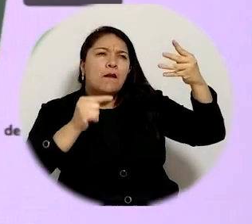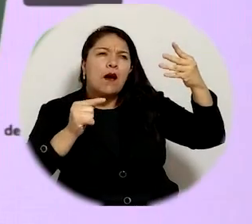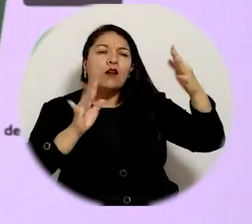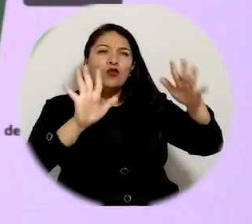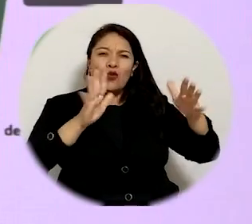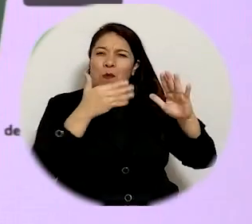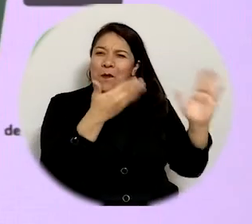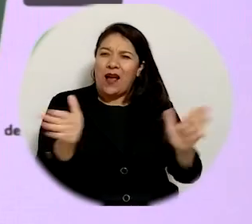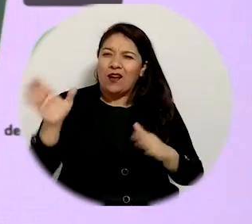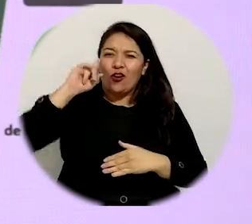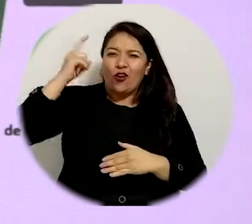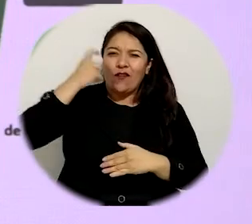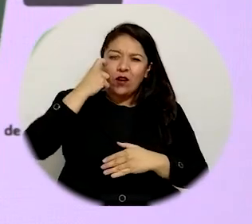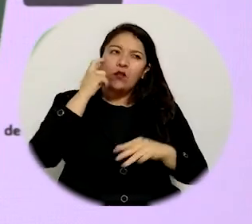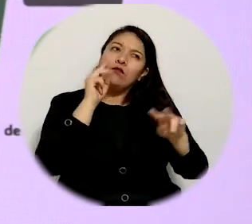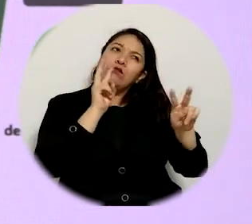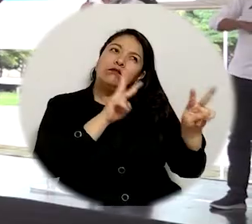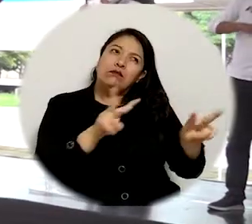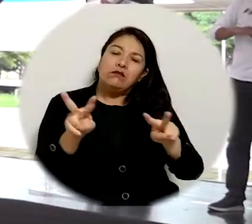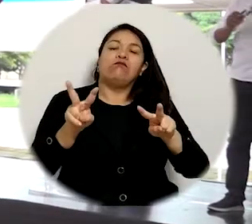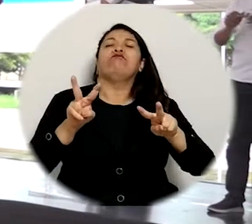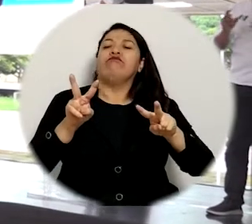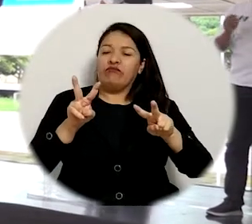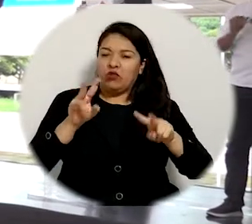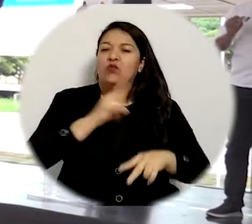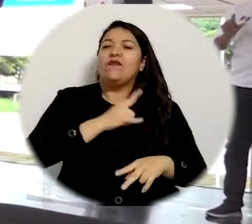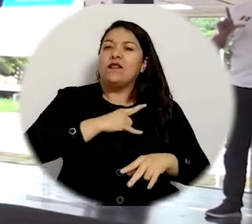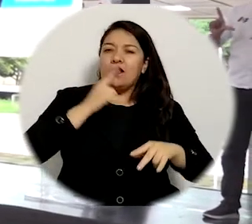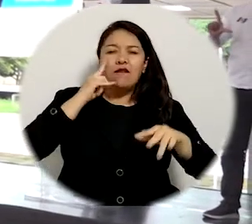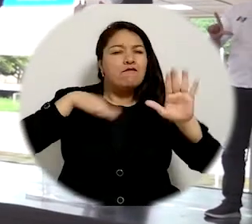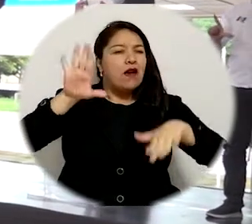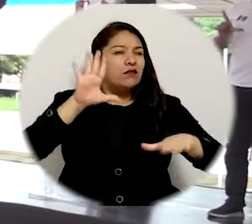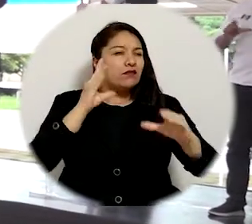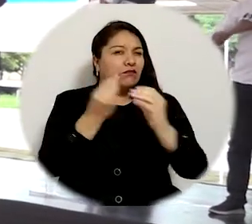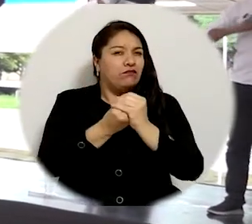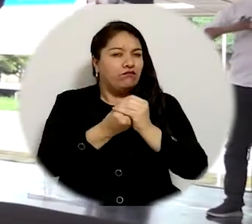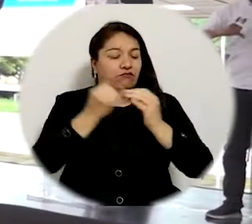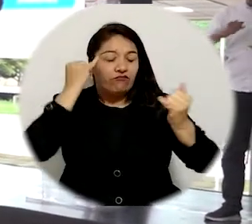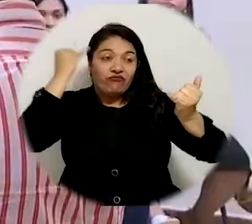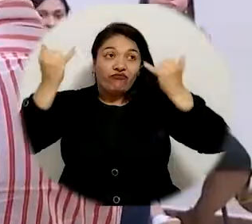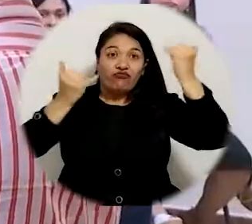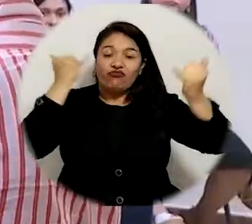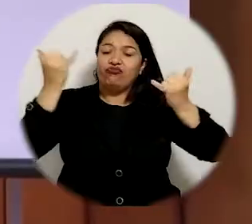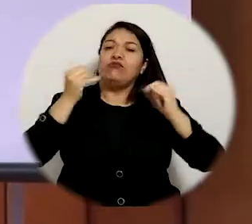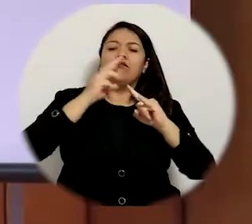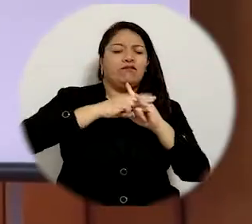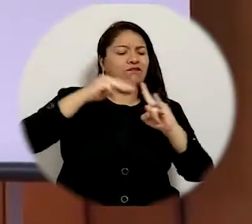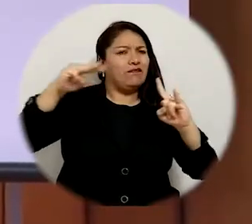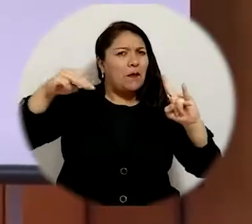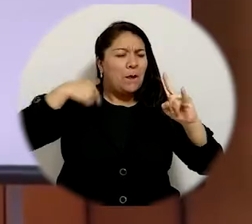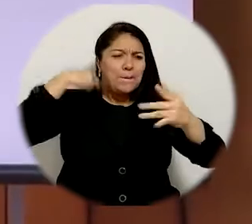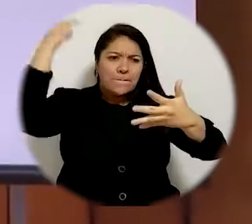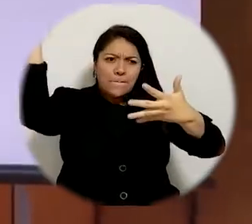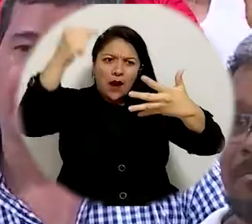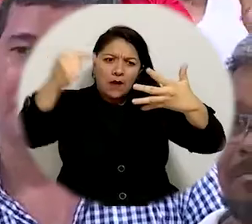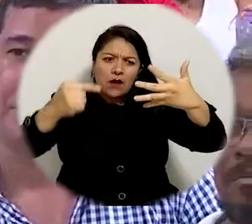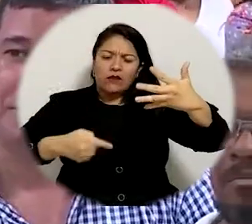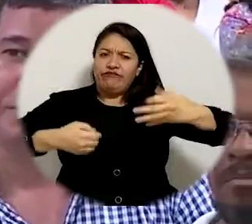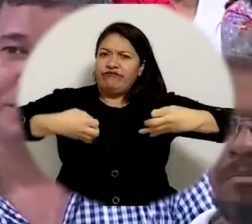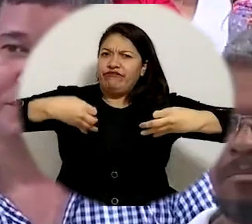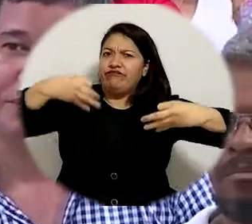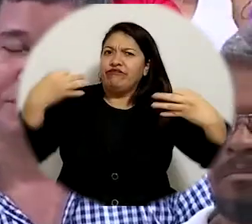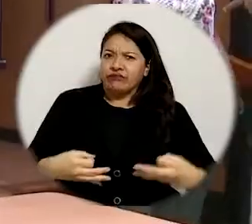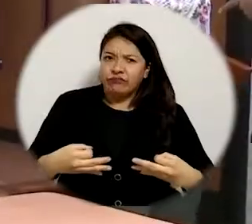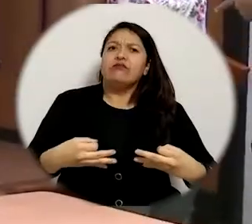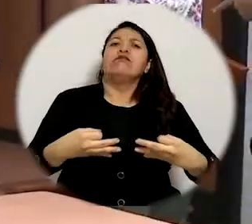durante los cuatro años del plan de gobierno por una universidad más incluyente e innovadora. En los que la alma mater cumplió con los